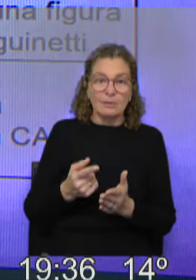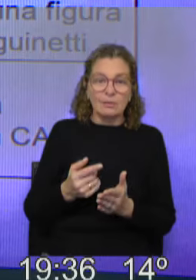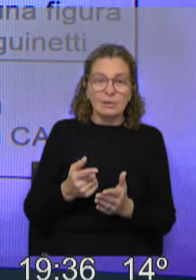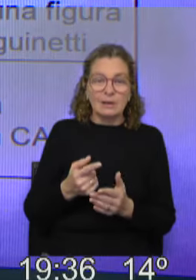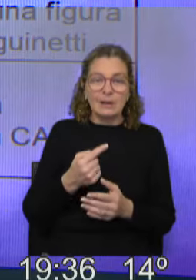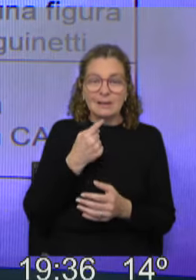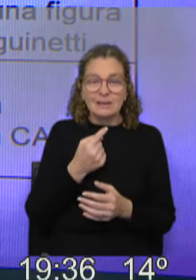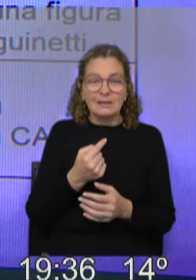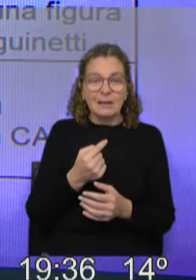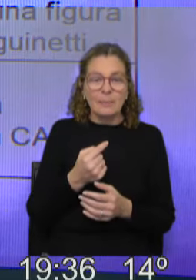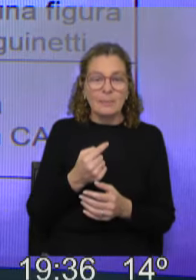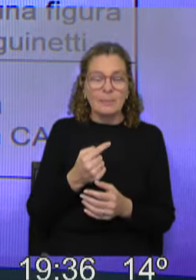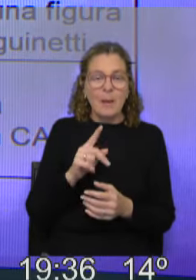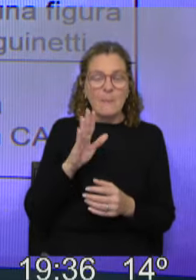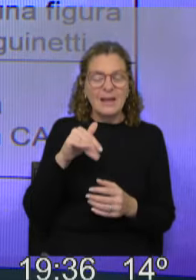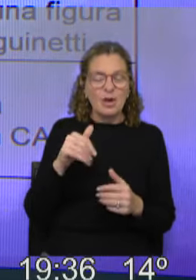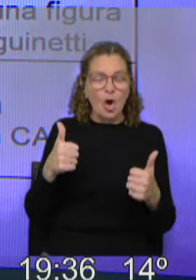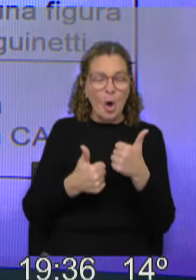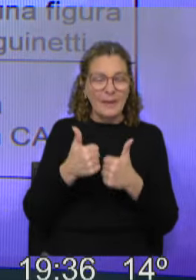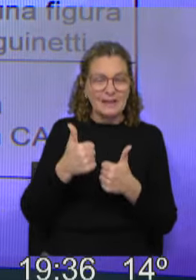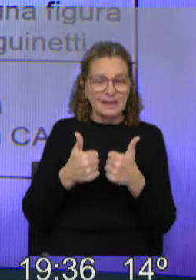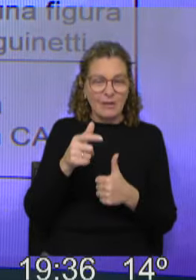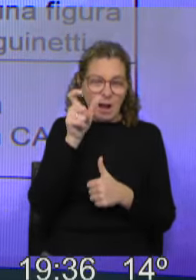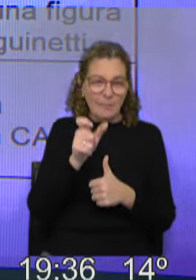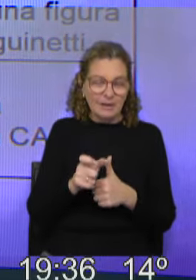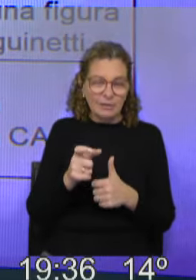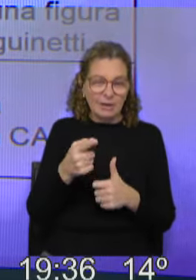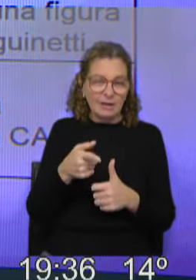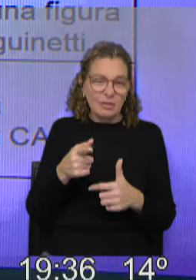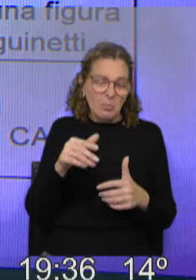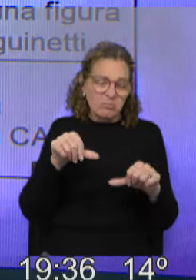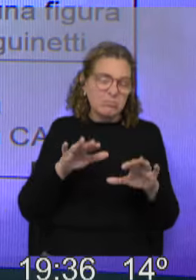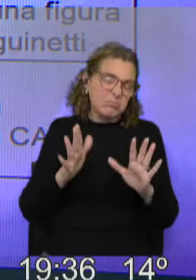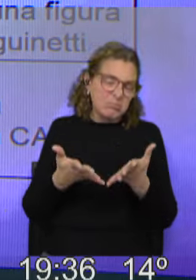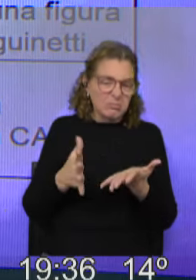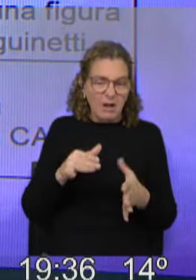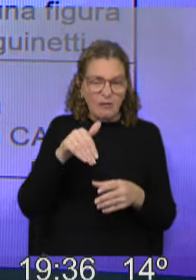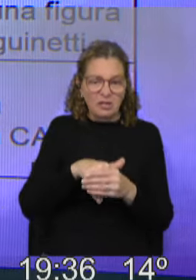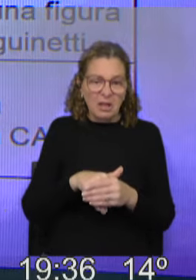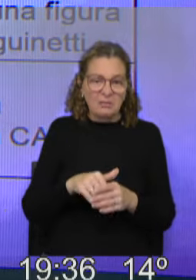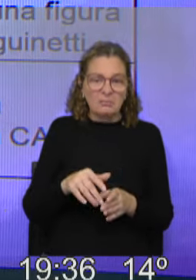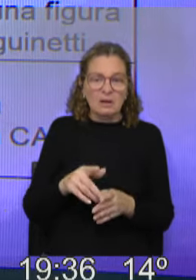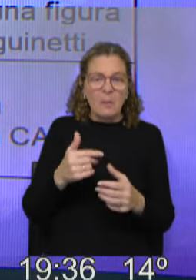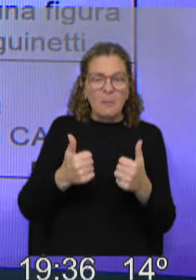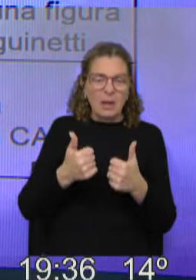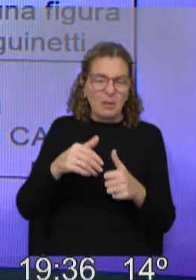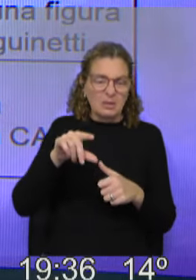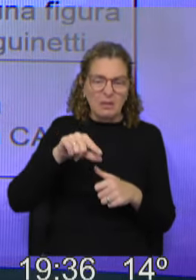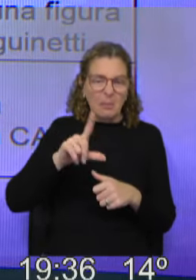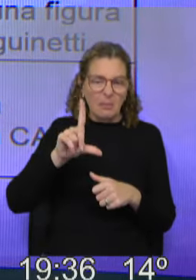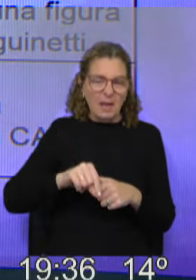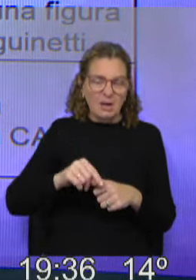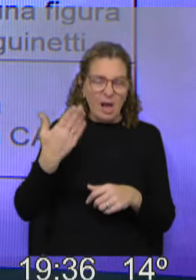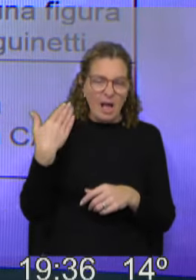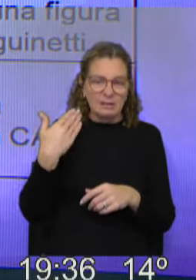conocimiento y carisma de las personas, eso motiva menos a votar, es menos competitiva que elecciones